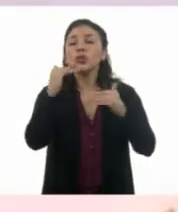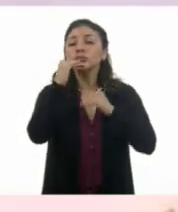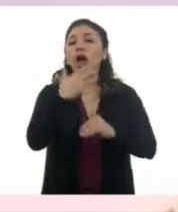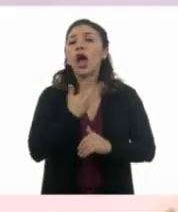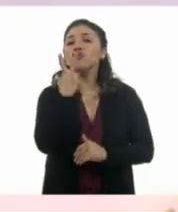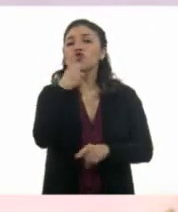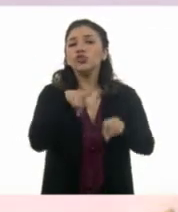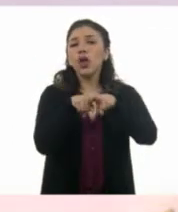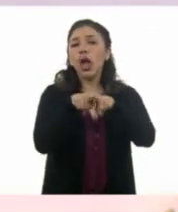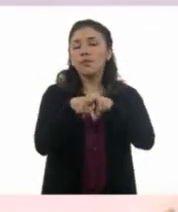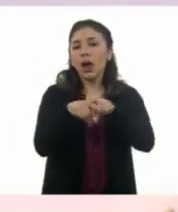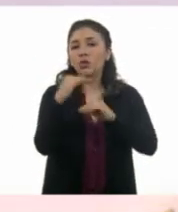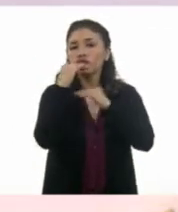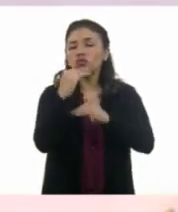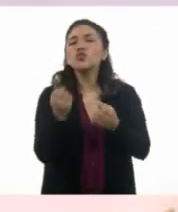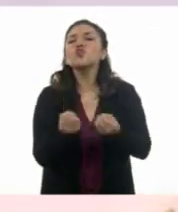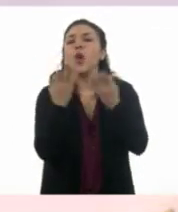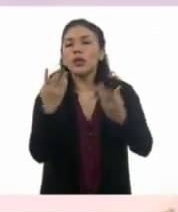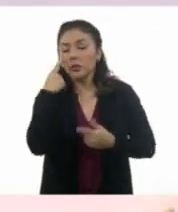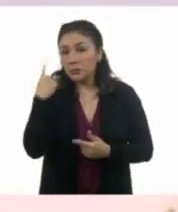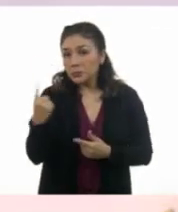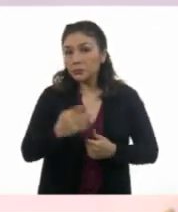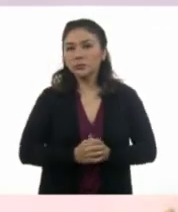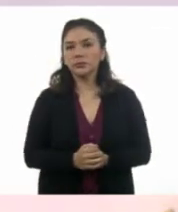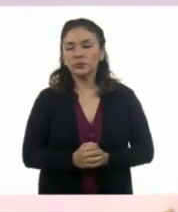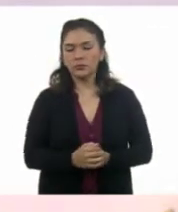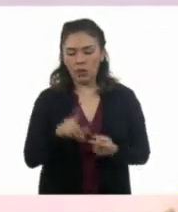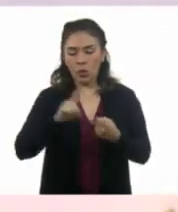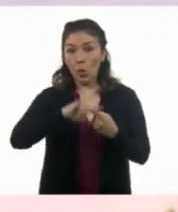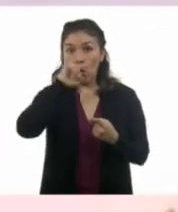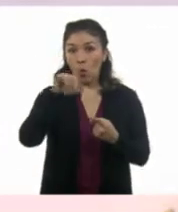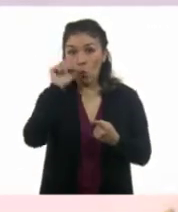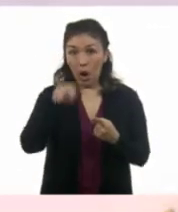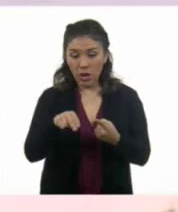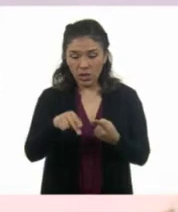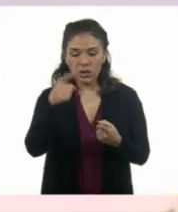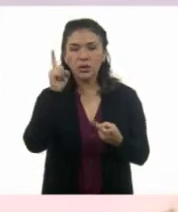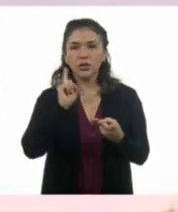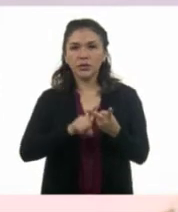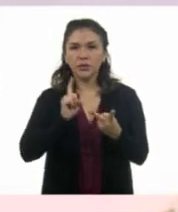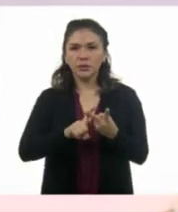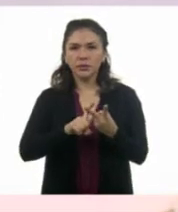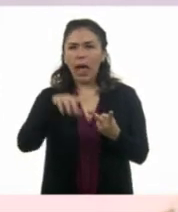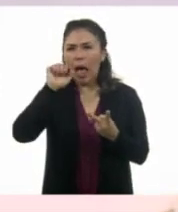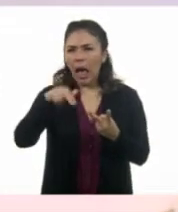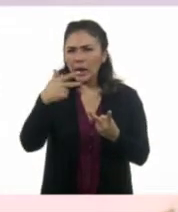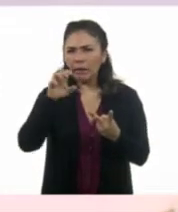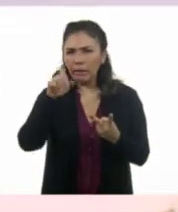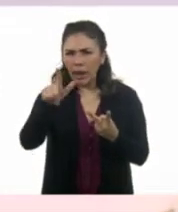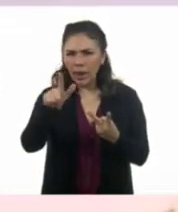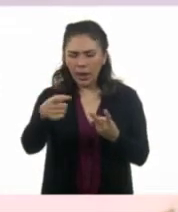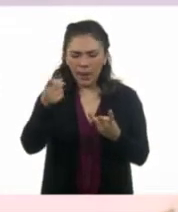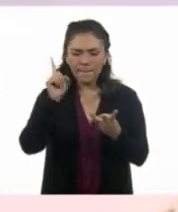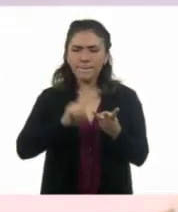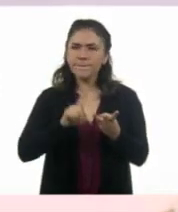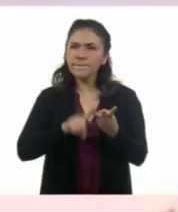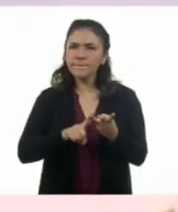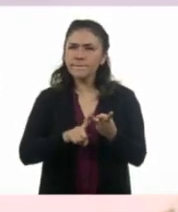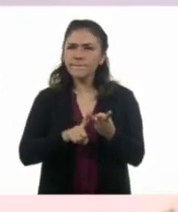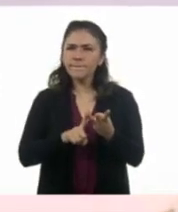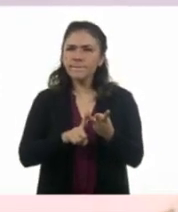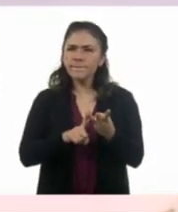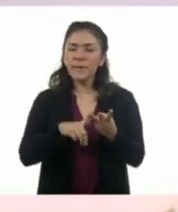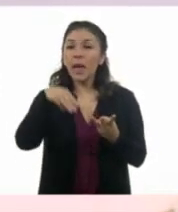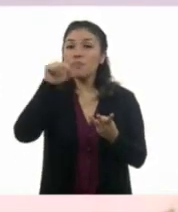hermanos, Erick? Dos hermanos. Tiene Juan, tiene Ángel y